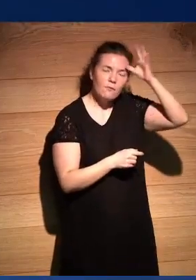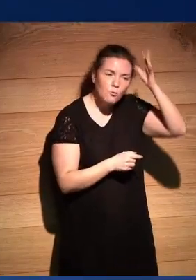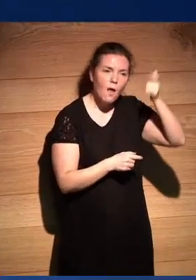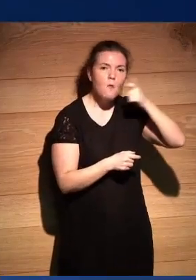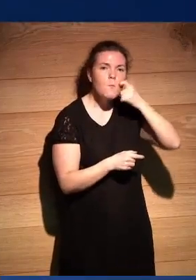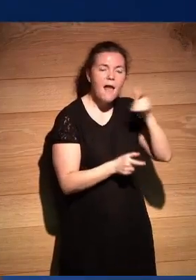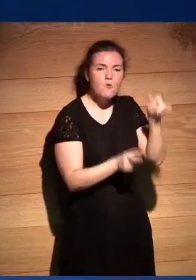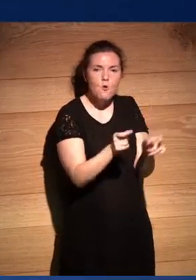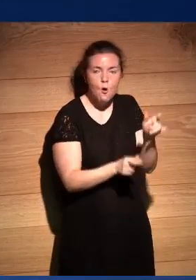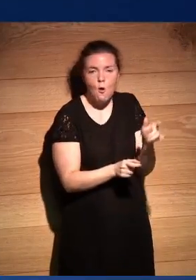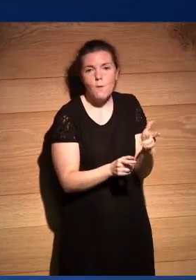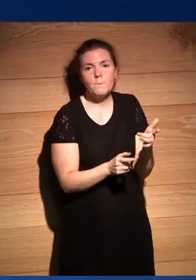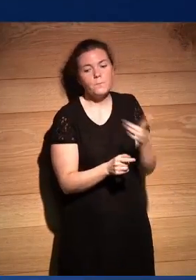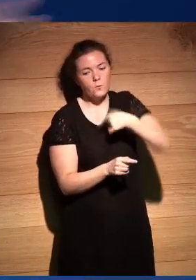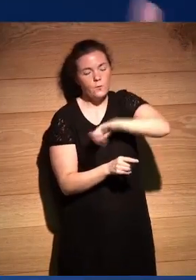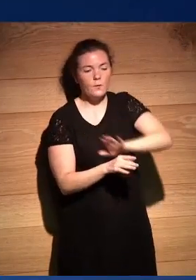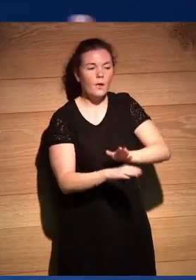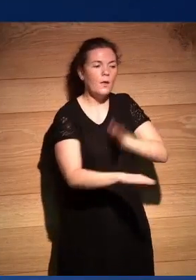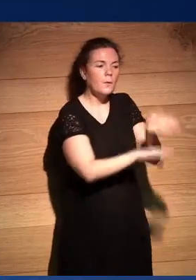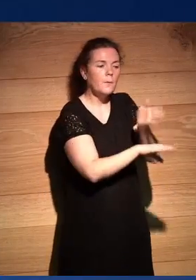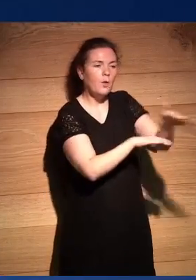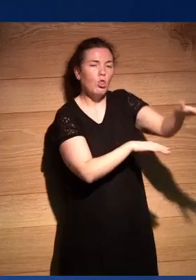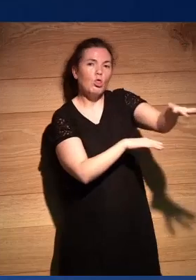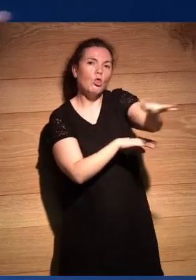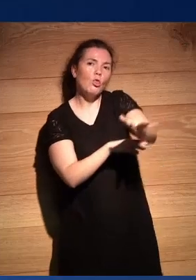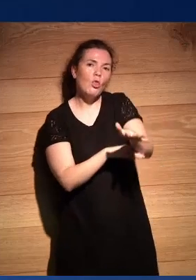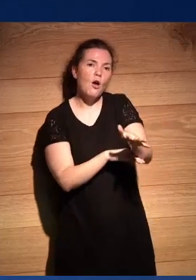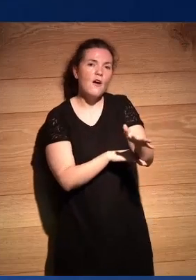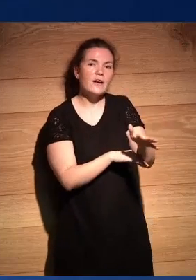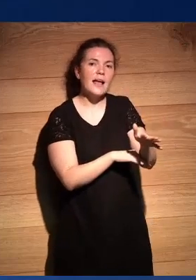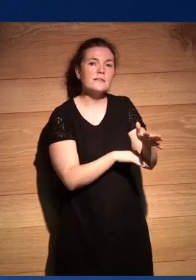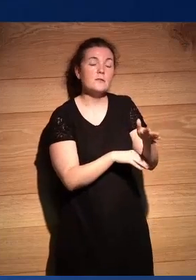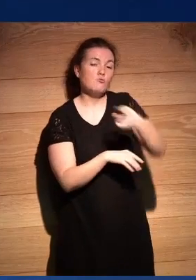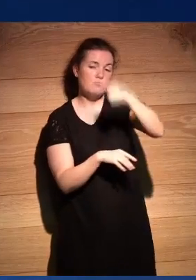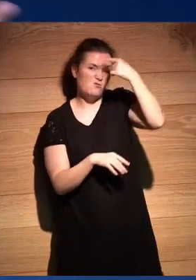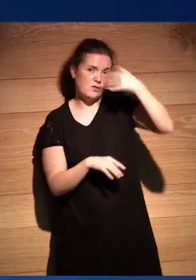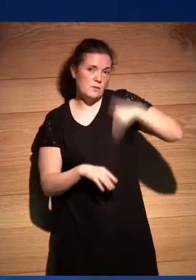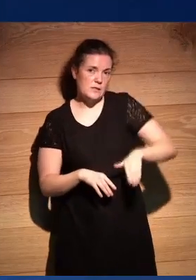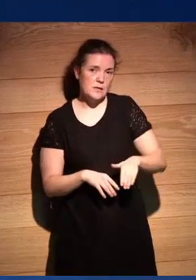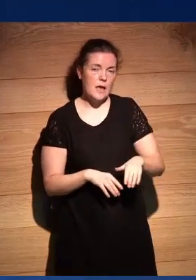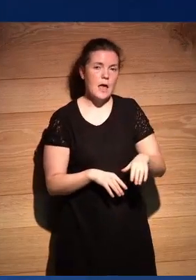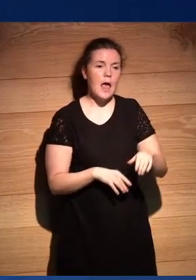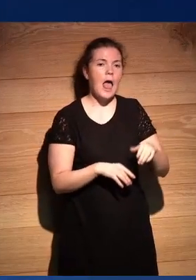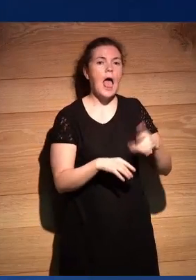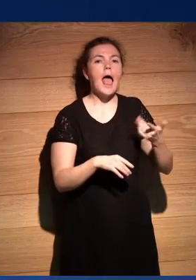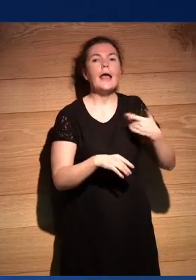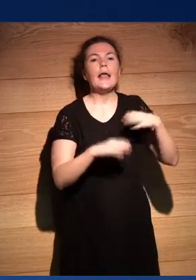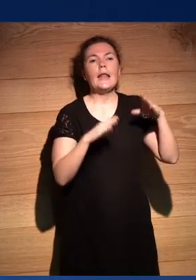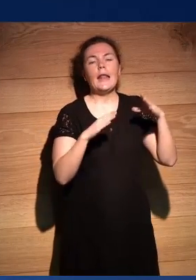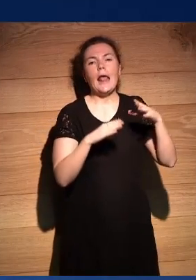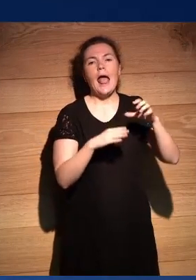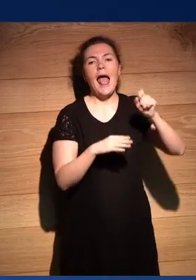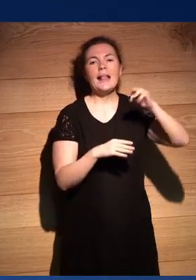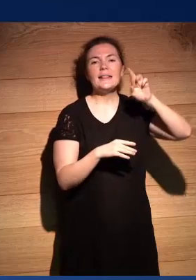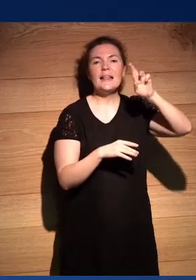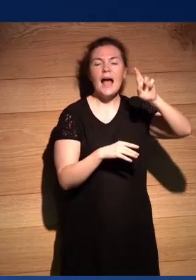antropológico que es hemos estado en lugares no les comparto nada que no sepan Altair es posiblemente la